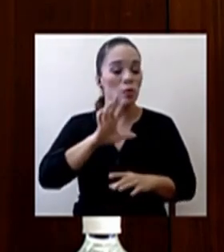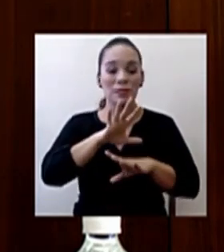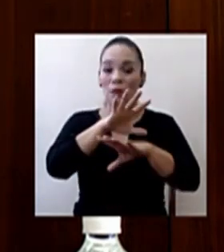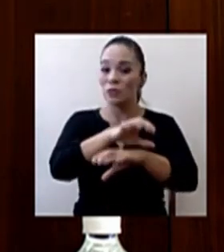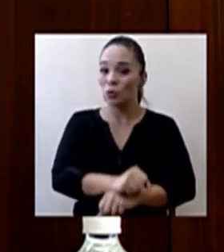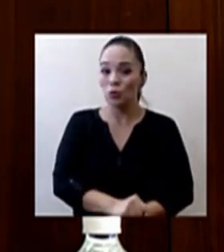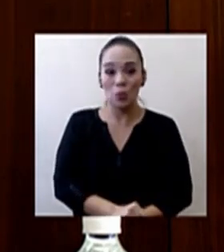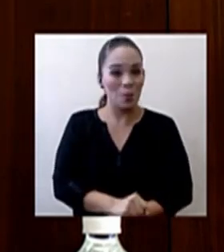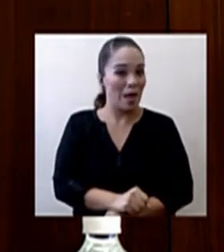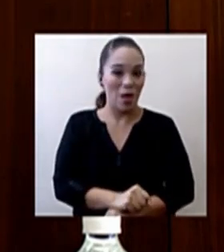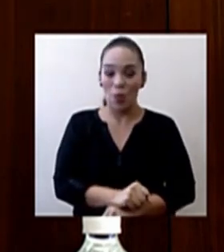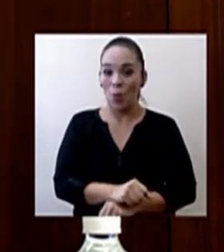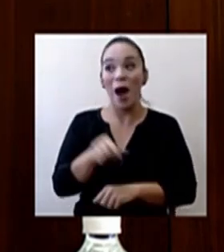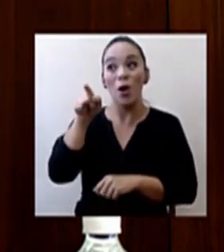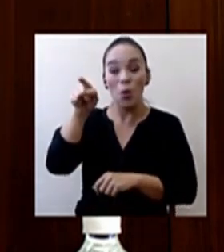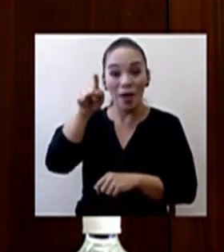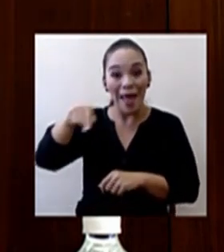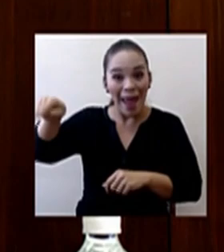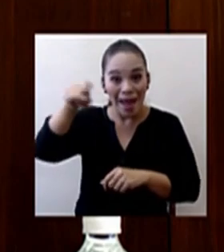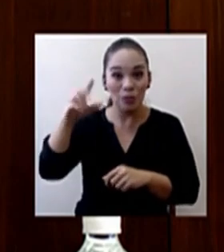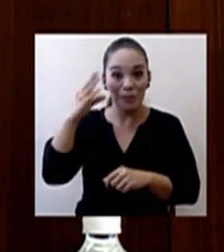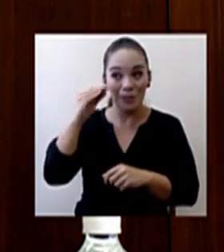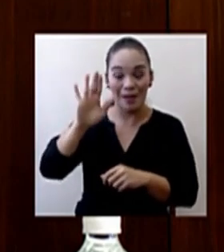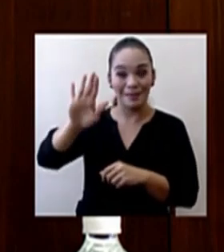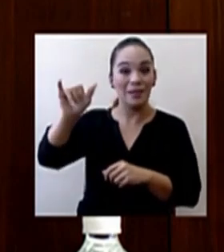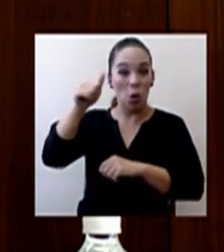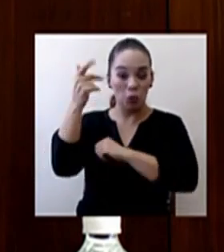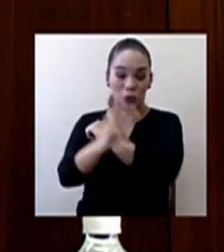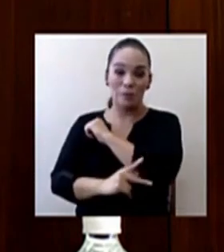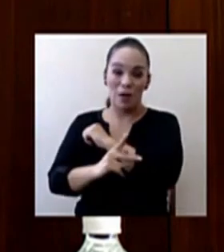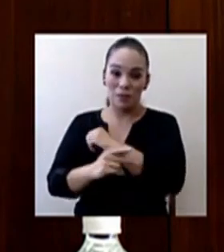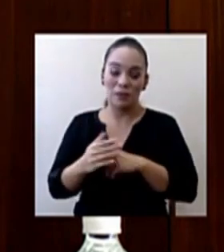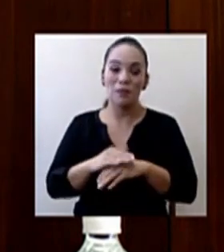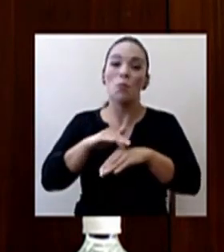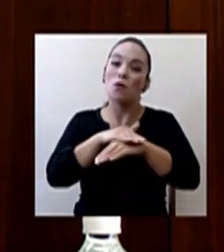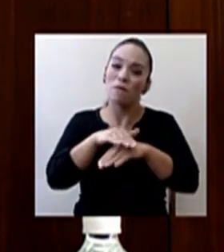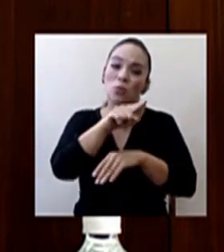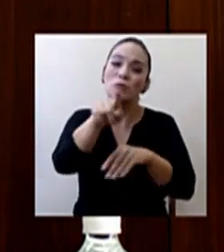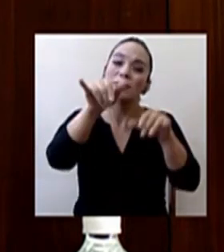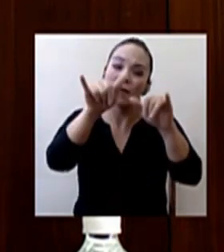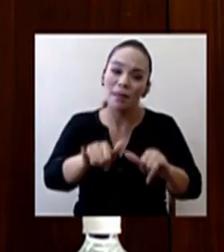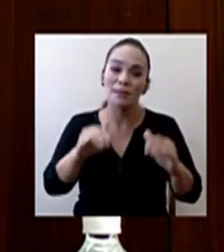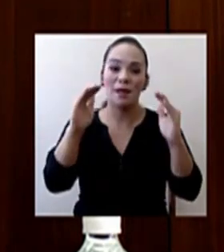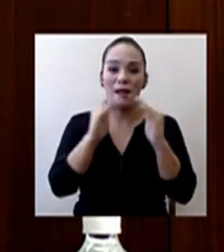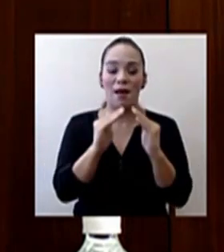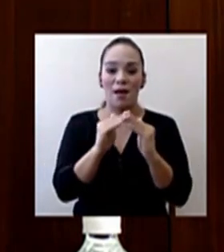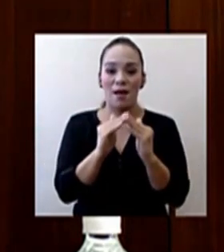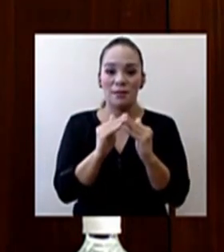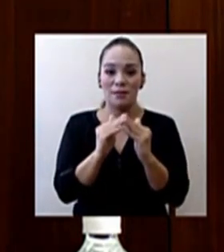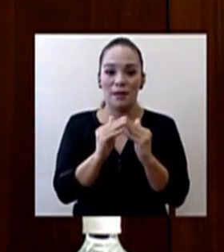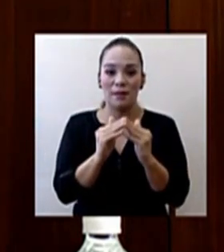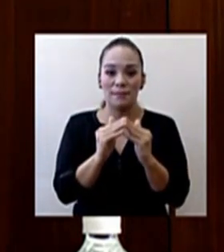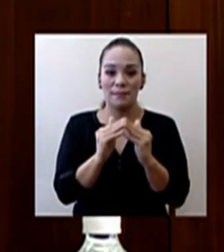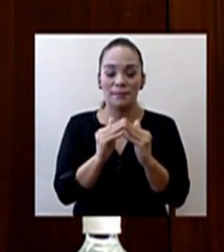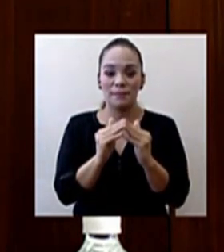están viviendo en otros países en este momento. Quédese por favor en casa y